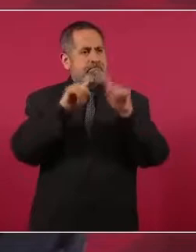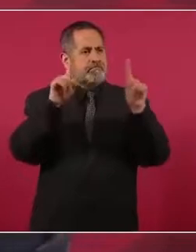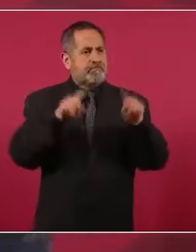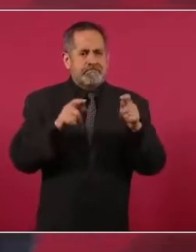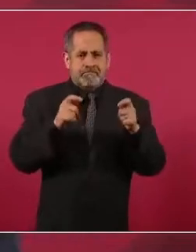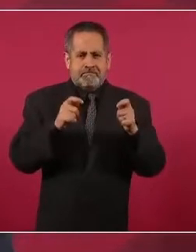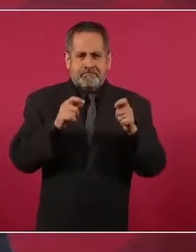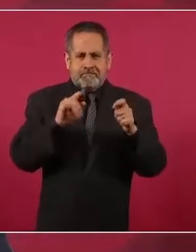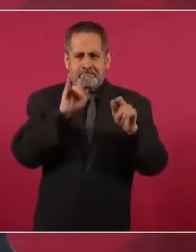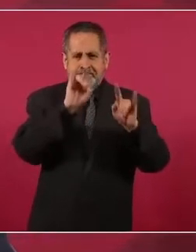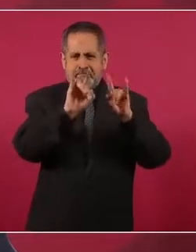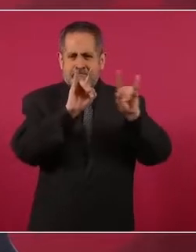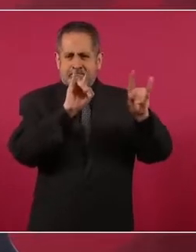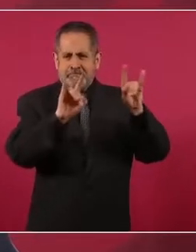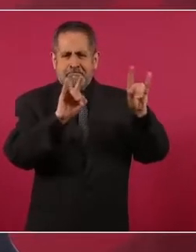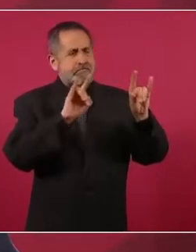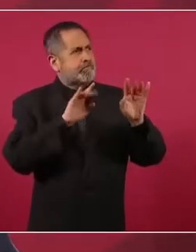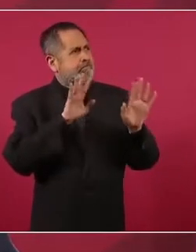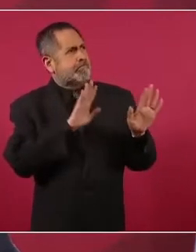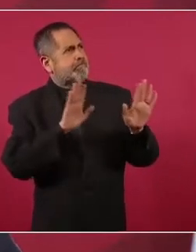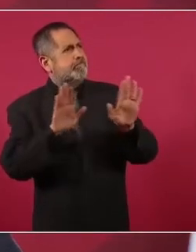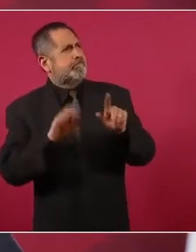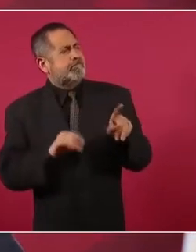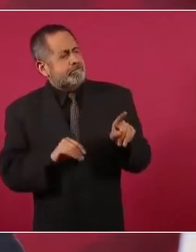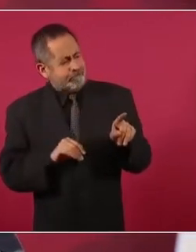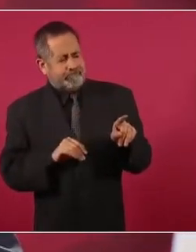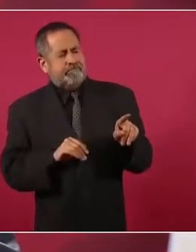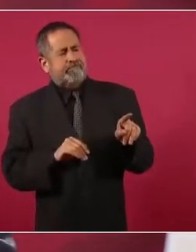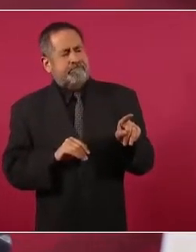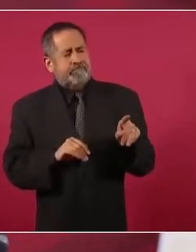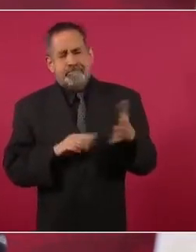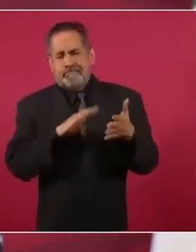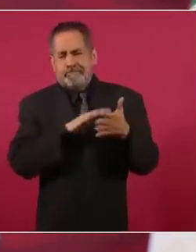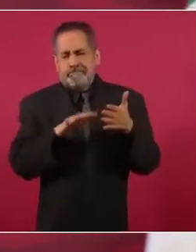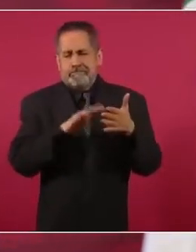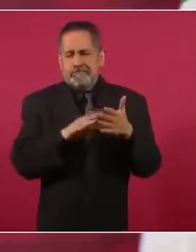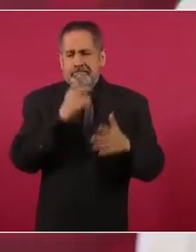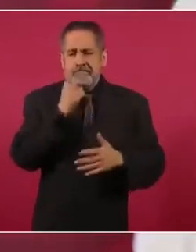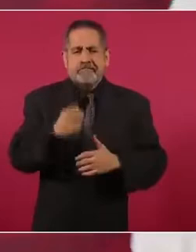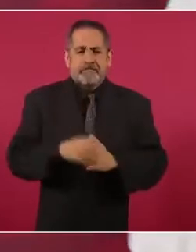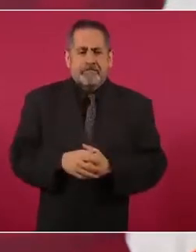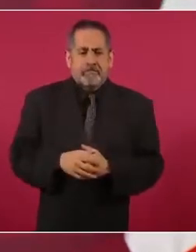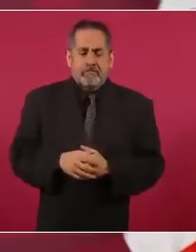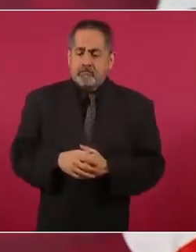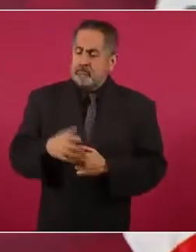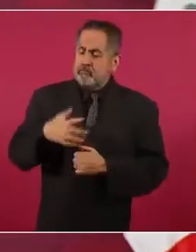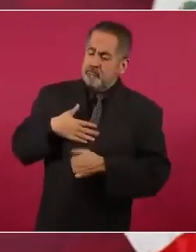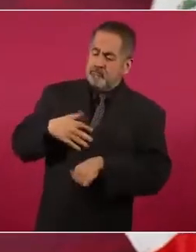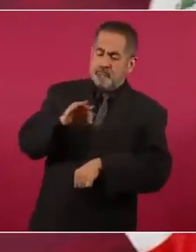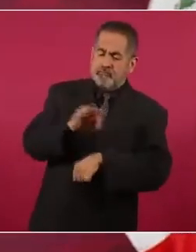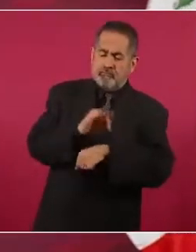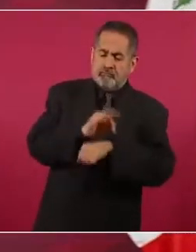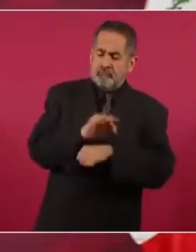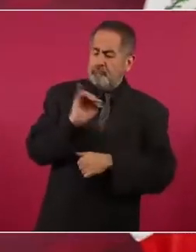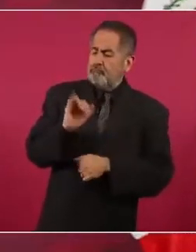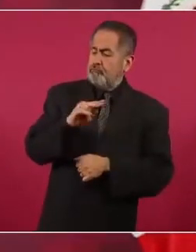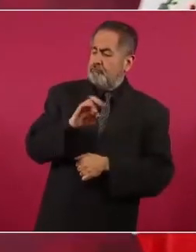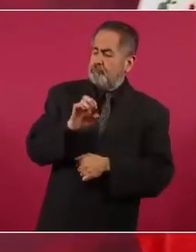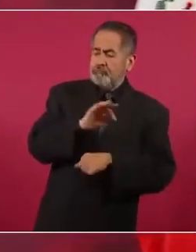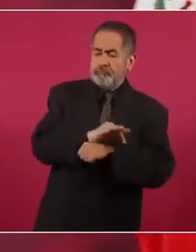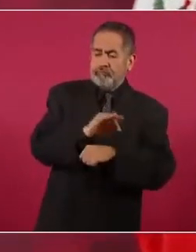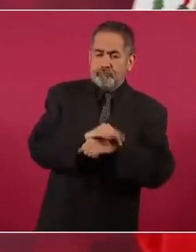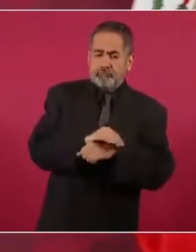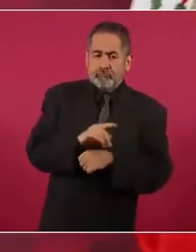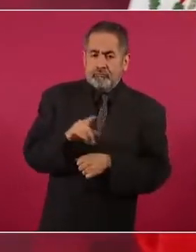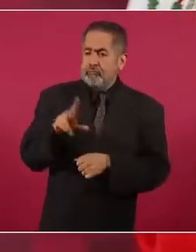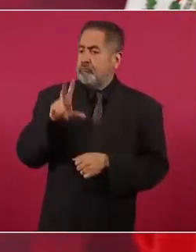diciendo yo yo defiendo al INE, no